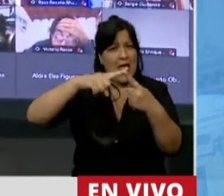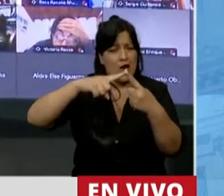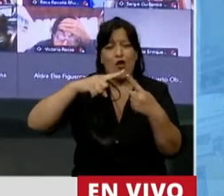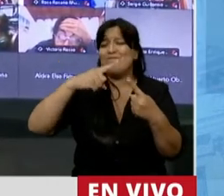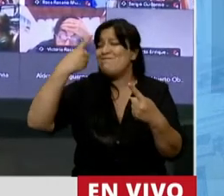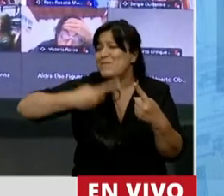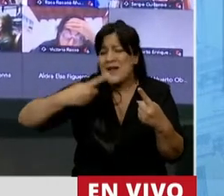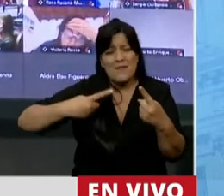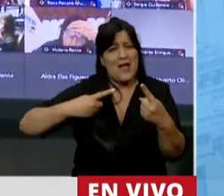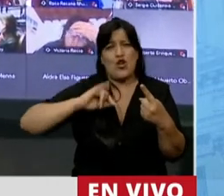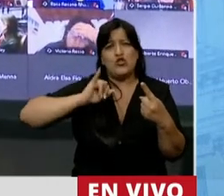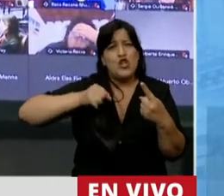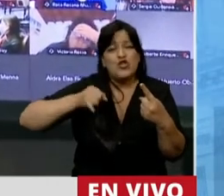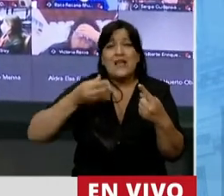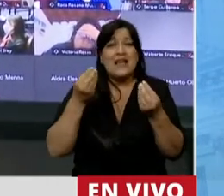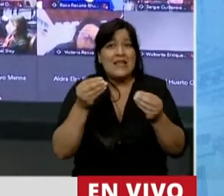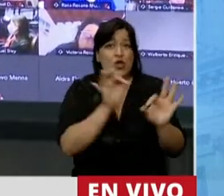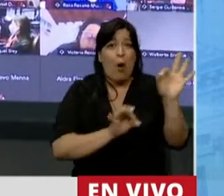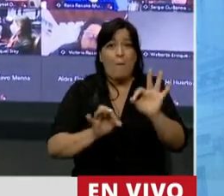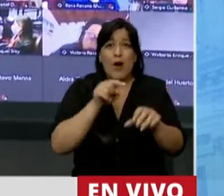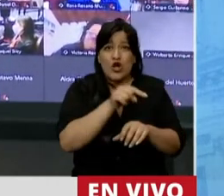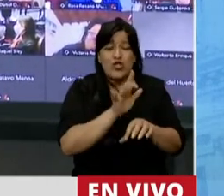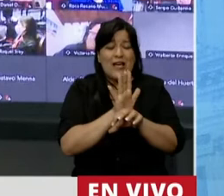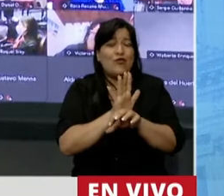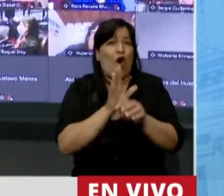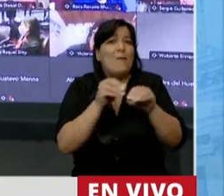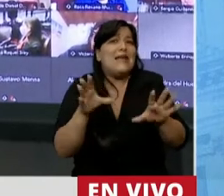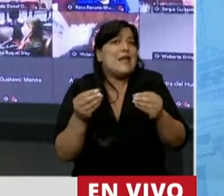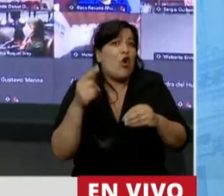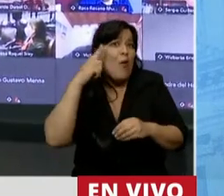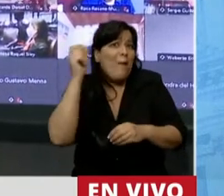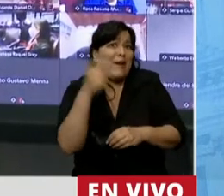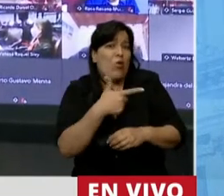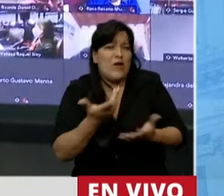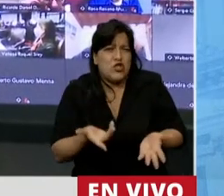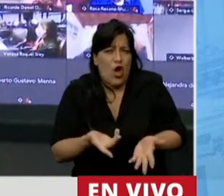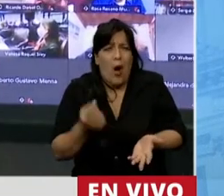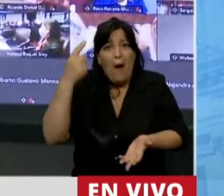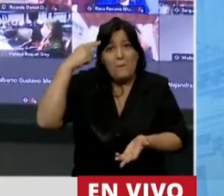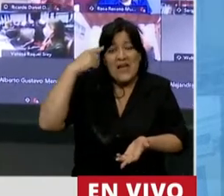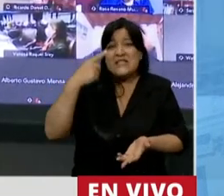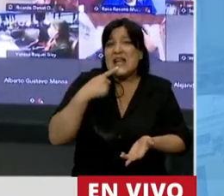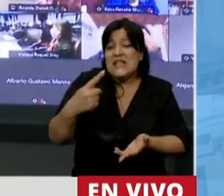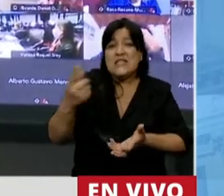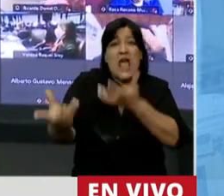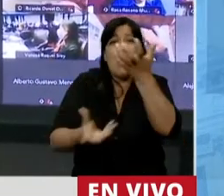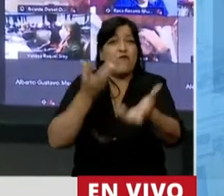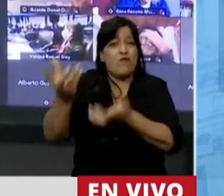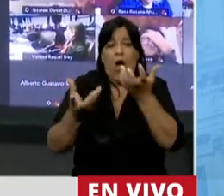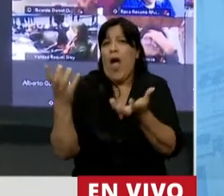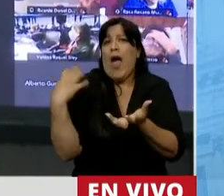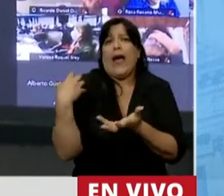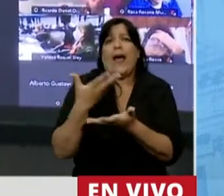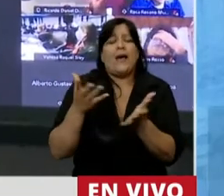ante todo, el proyecto parte de un prejuicio. Supone que los incendios son generados